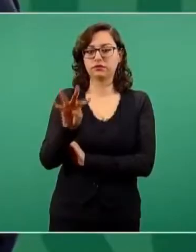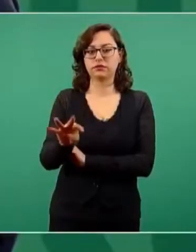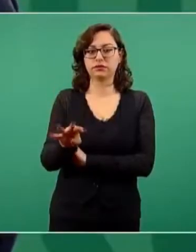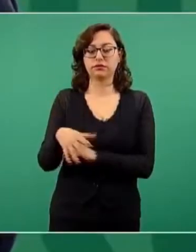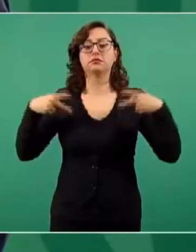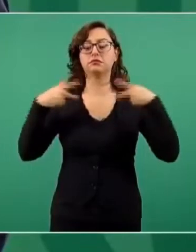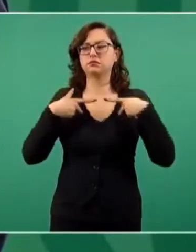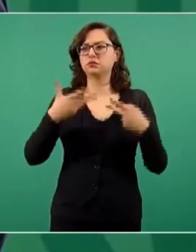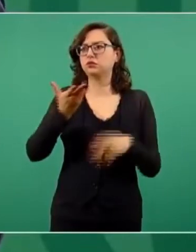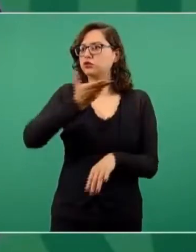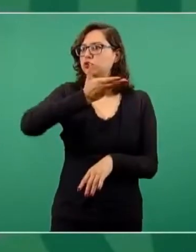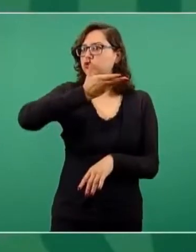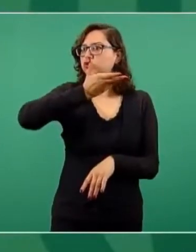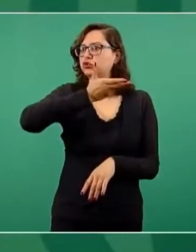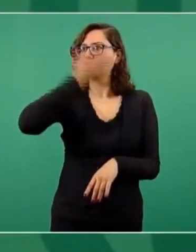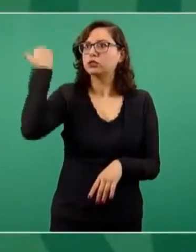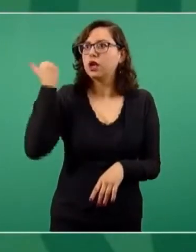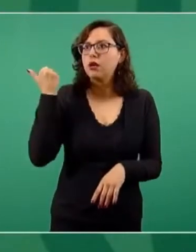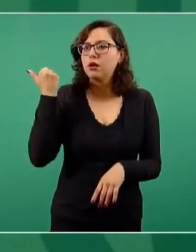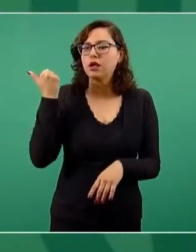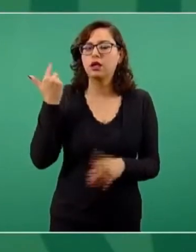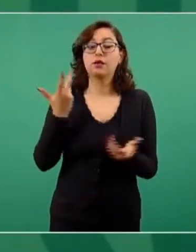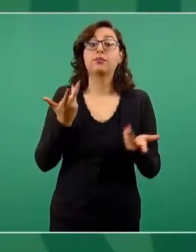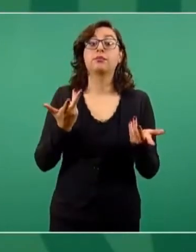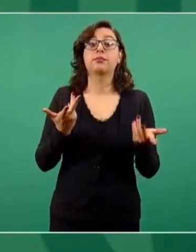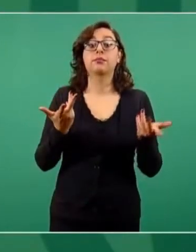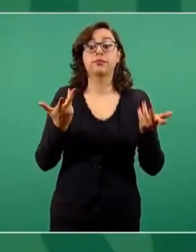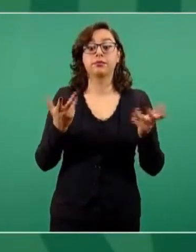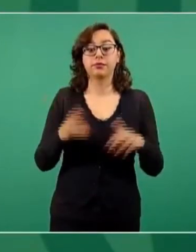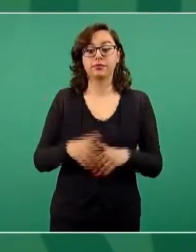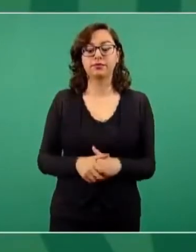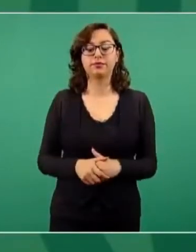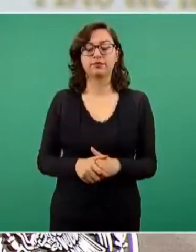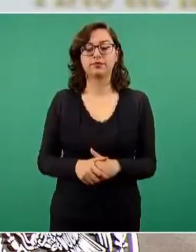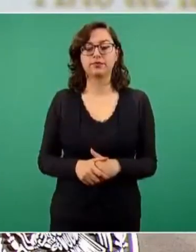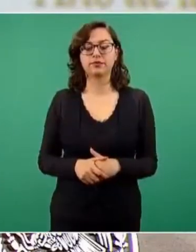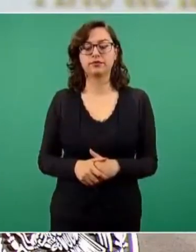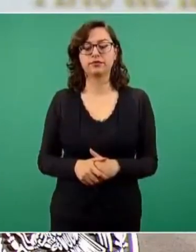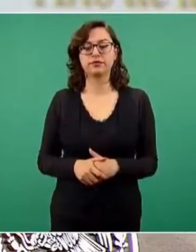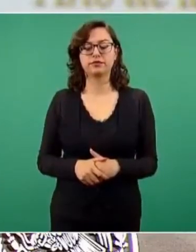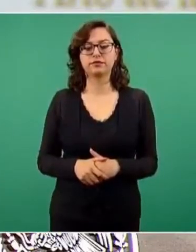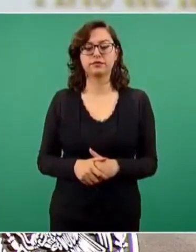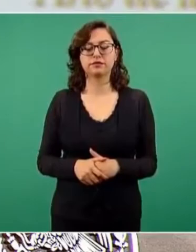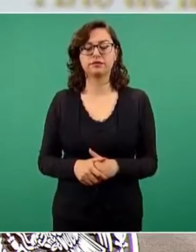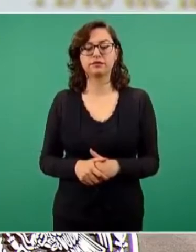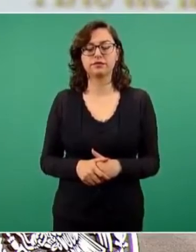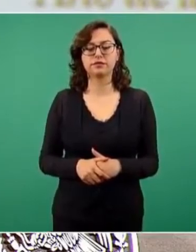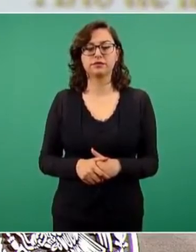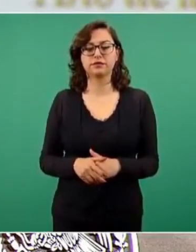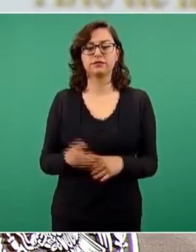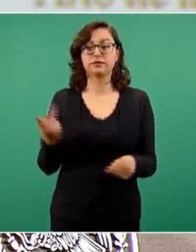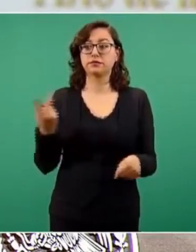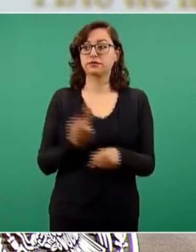en México. Entonces, sacan notas.